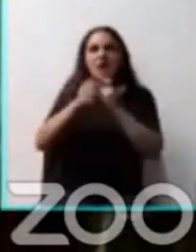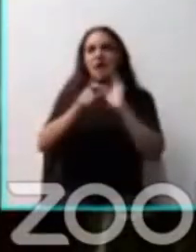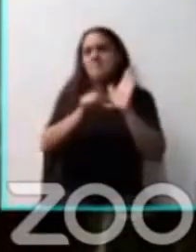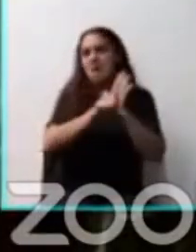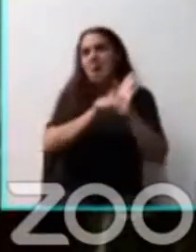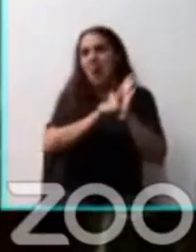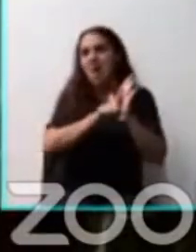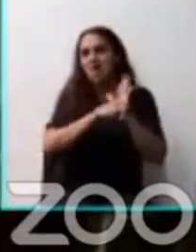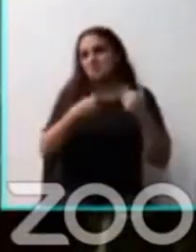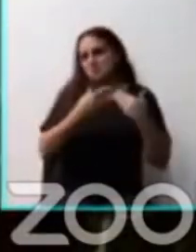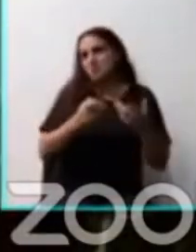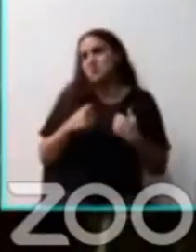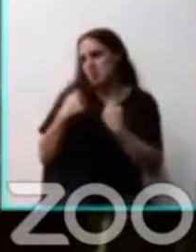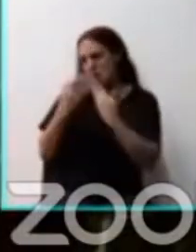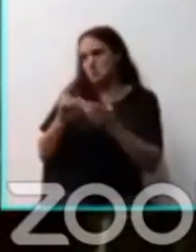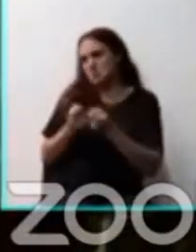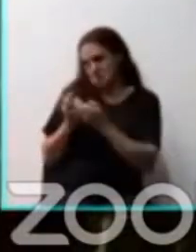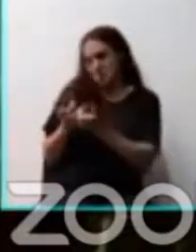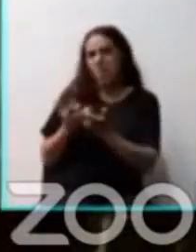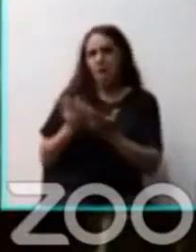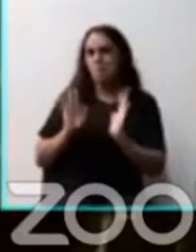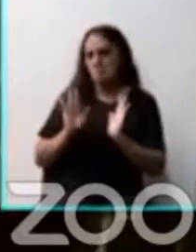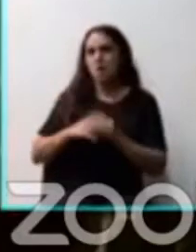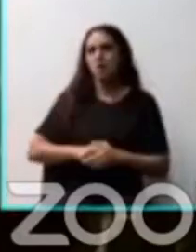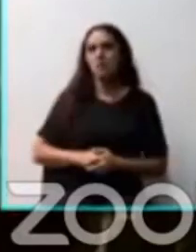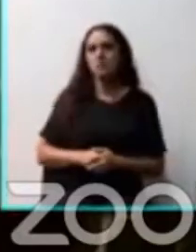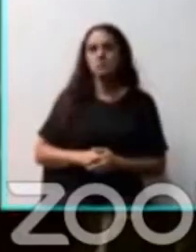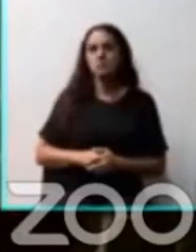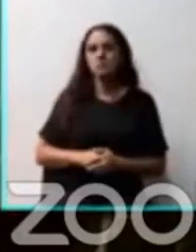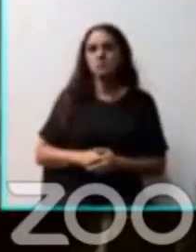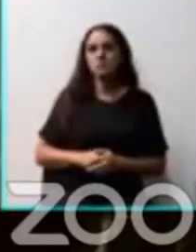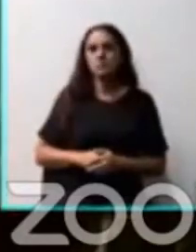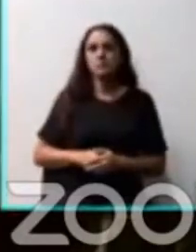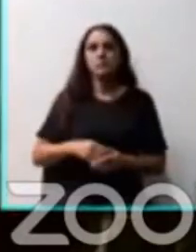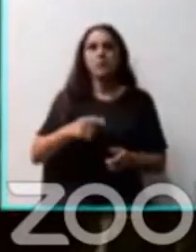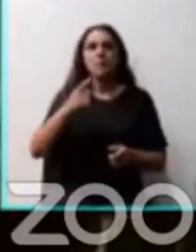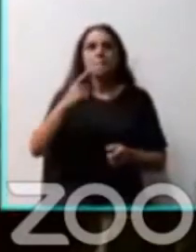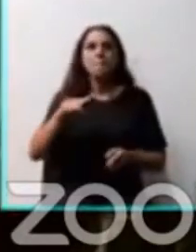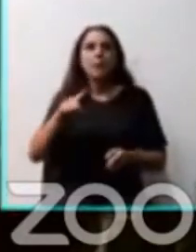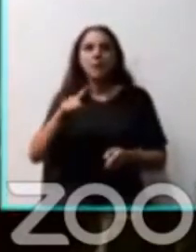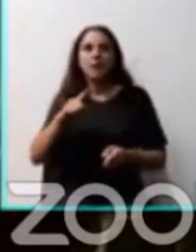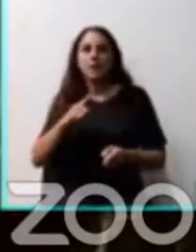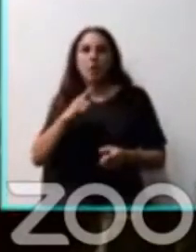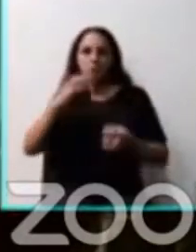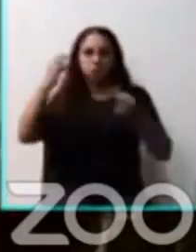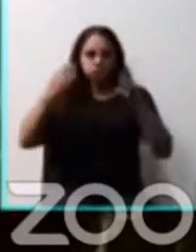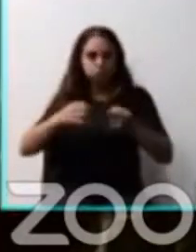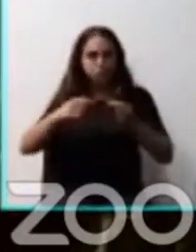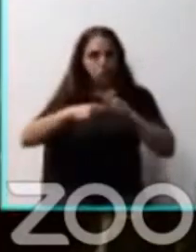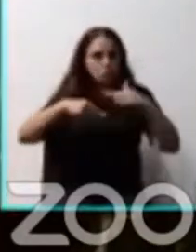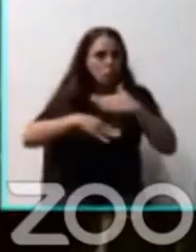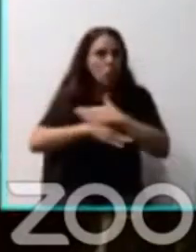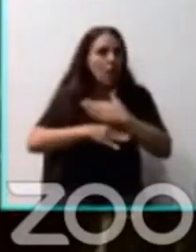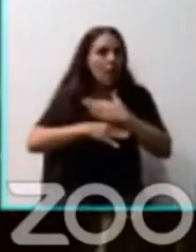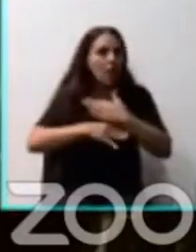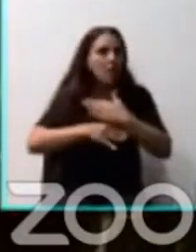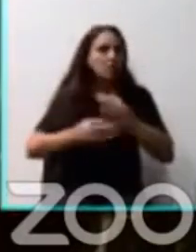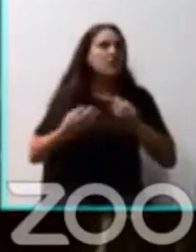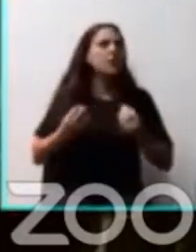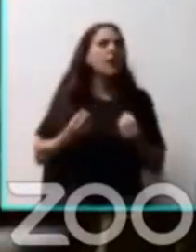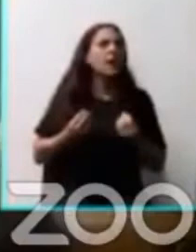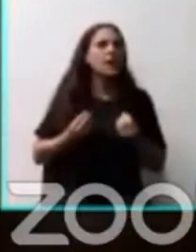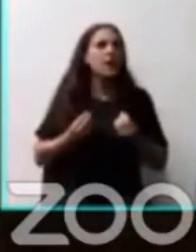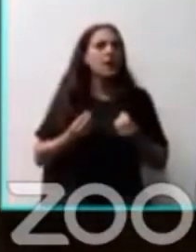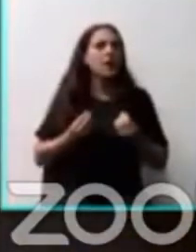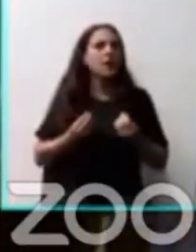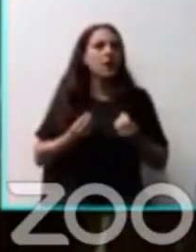en el código urbanístico, garantizado. Lo que nunca está garantizado en esta ciudad es las